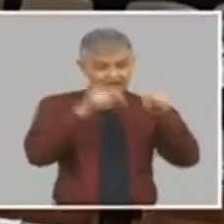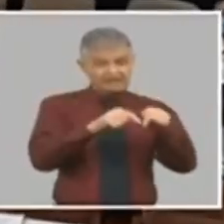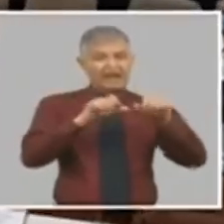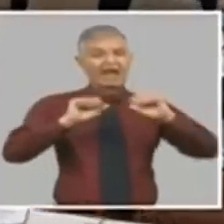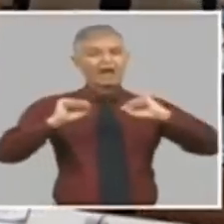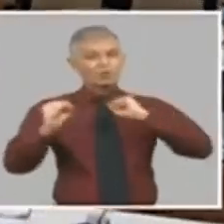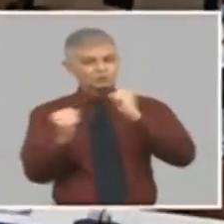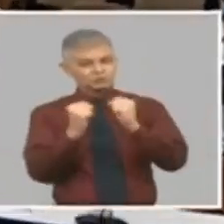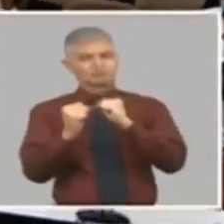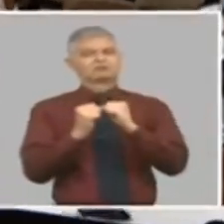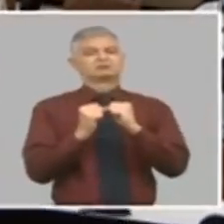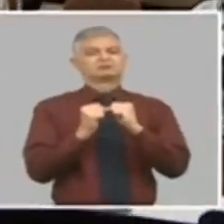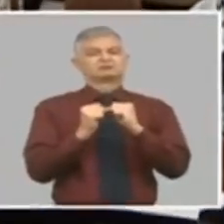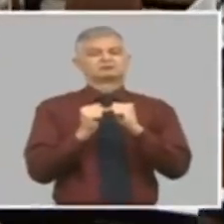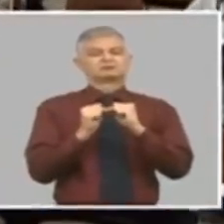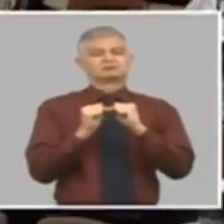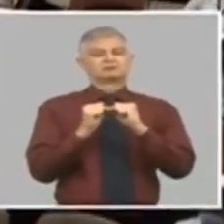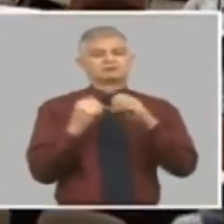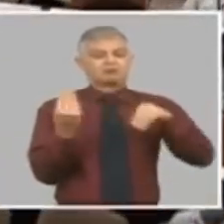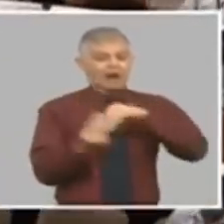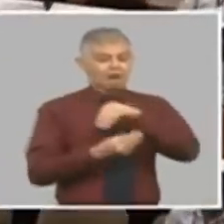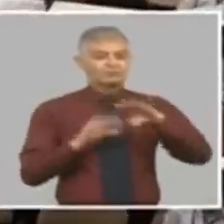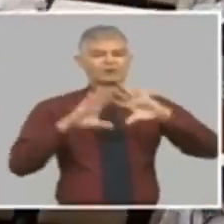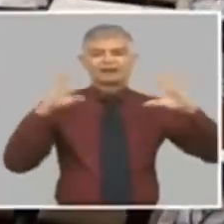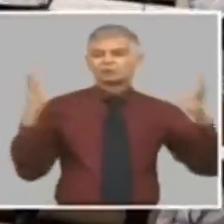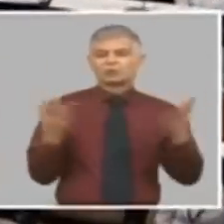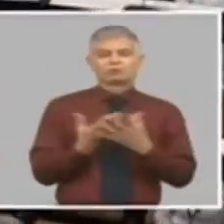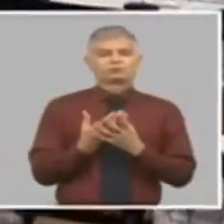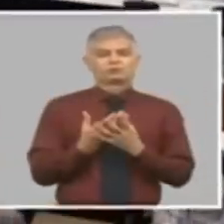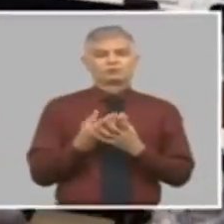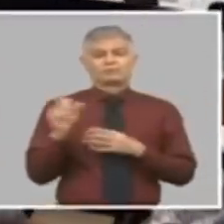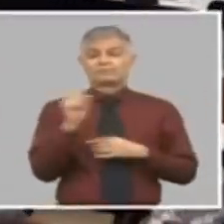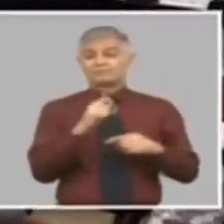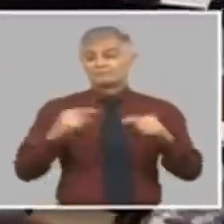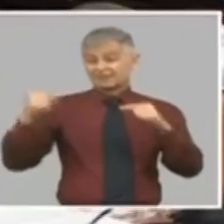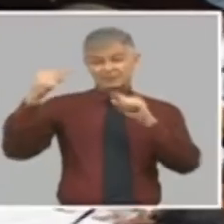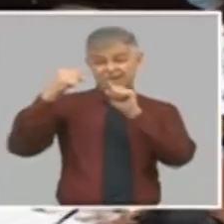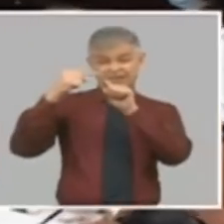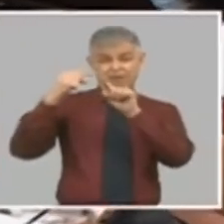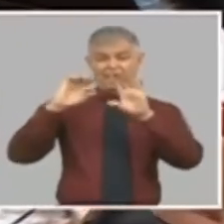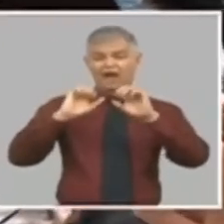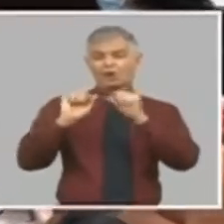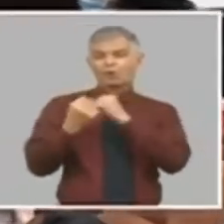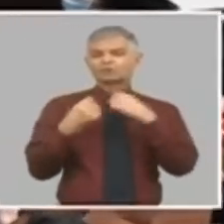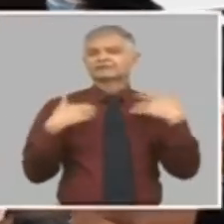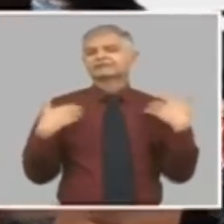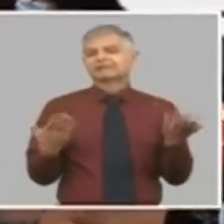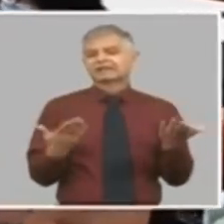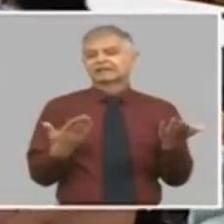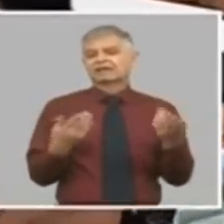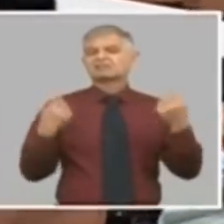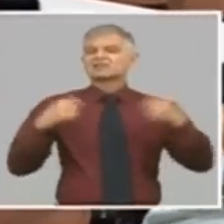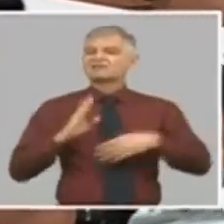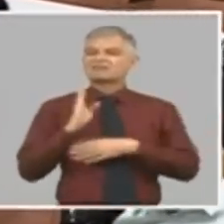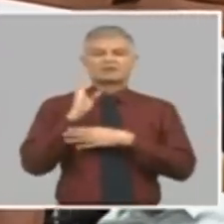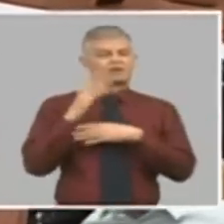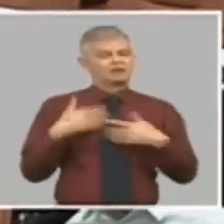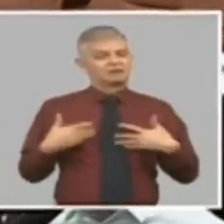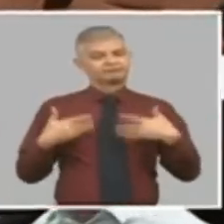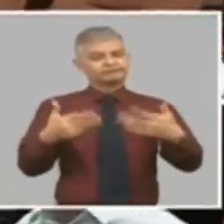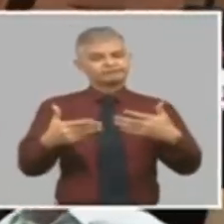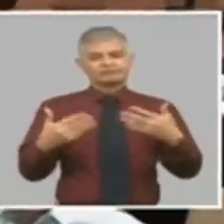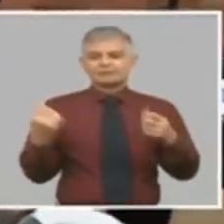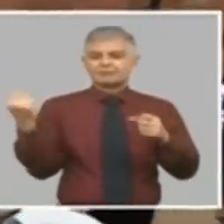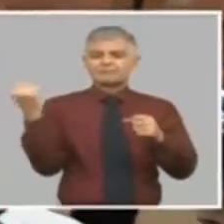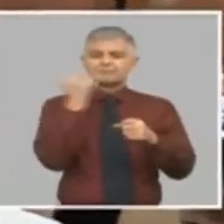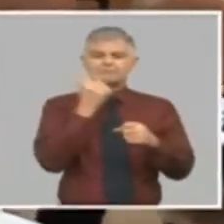para todos y nosotros y el primer ajuste es que hay que salir a ser más eficientes ante el trabajo.